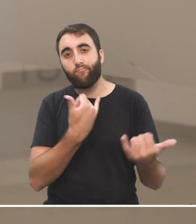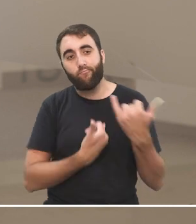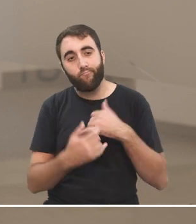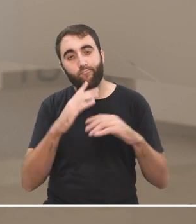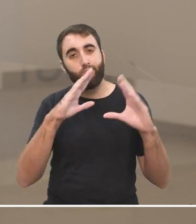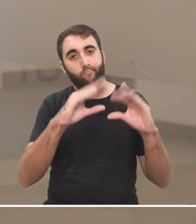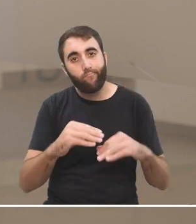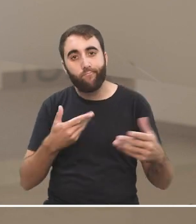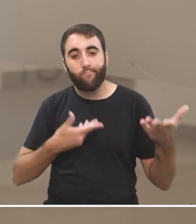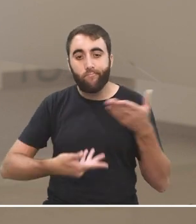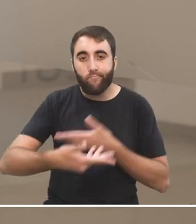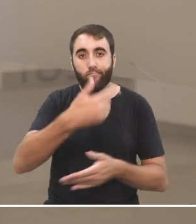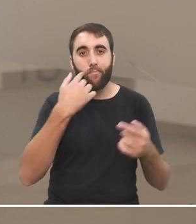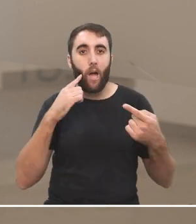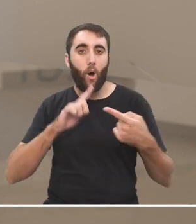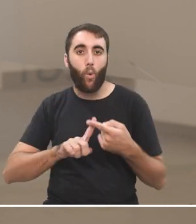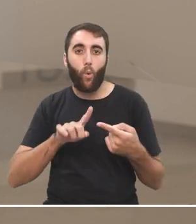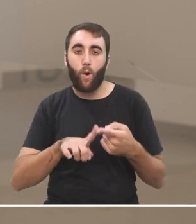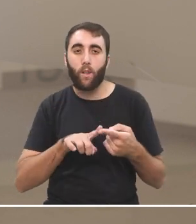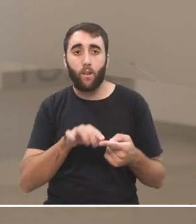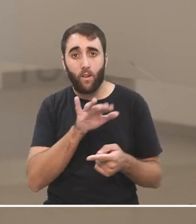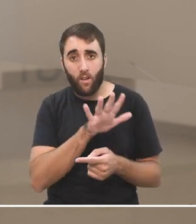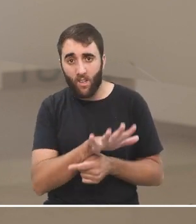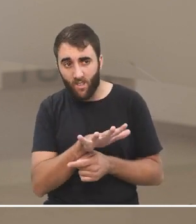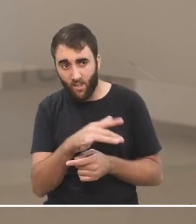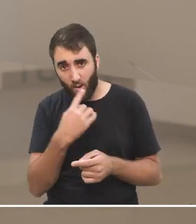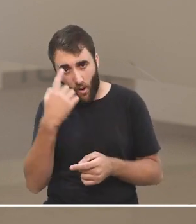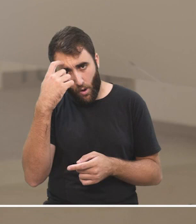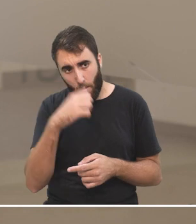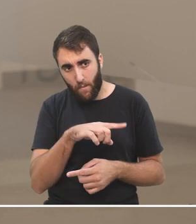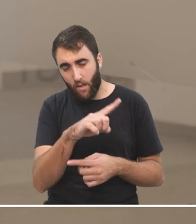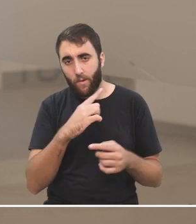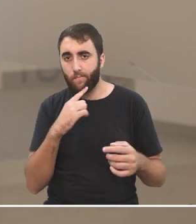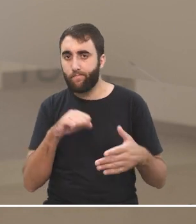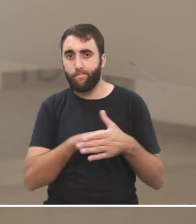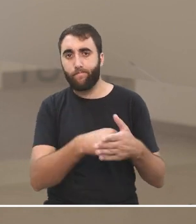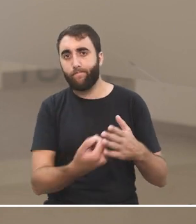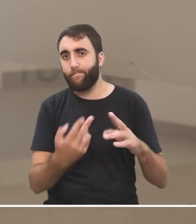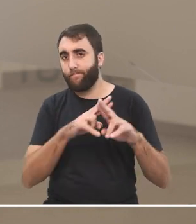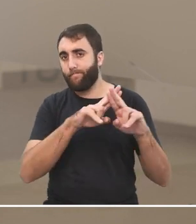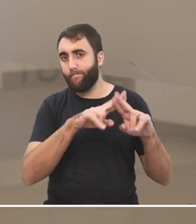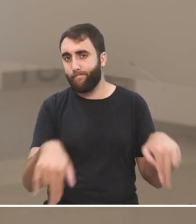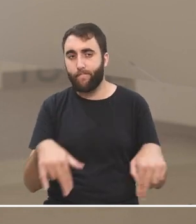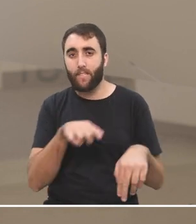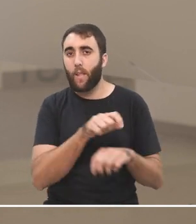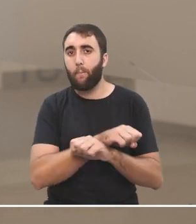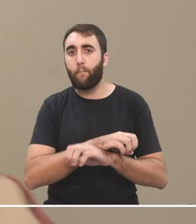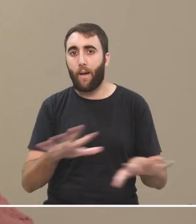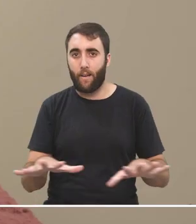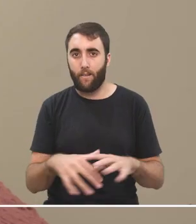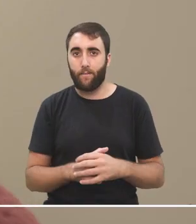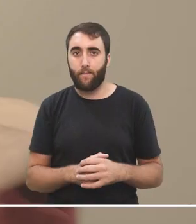llegar a un acuerdo con argumentos racionales y demás es bueno esto no merece ser escuchado esto está mal